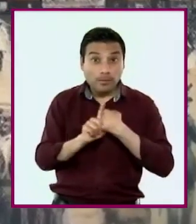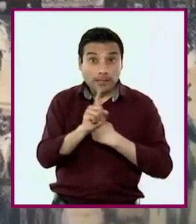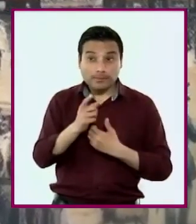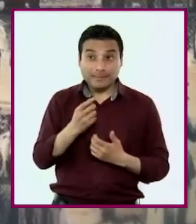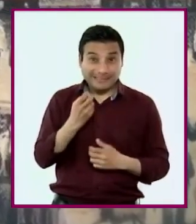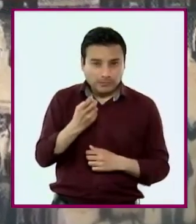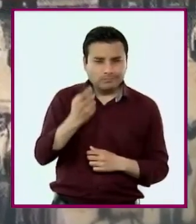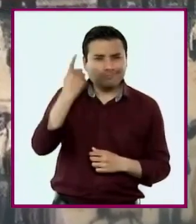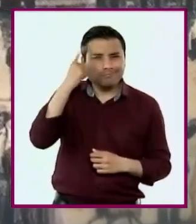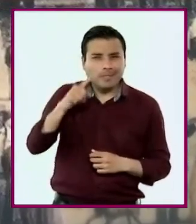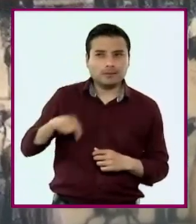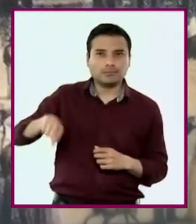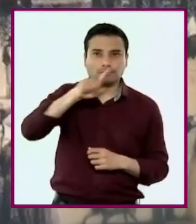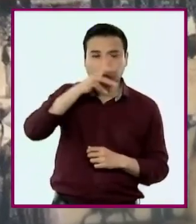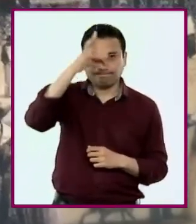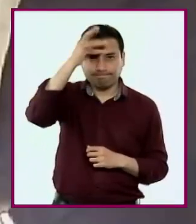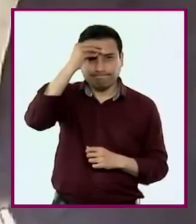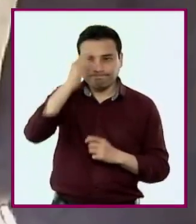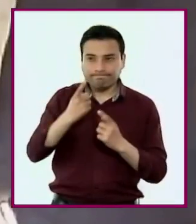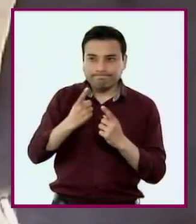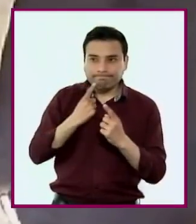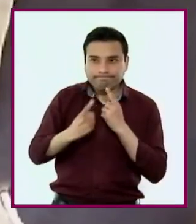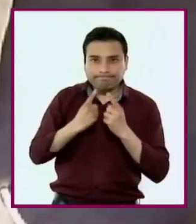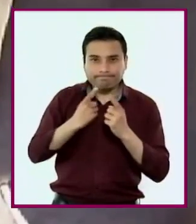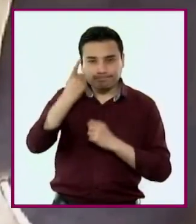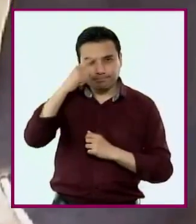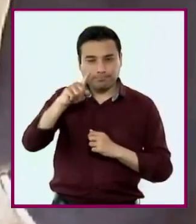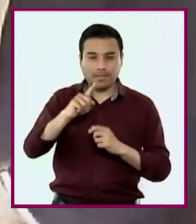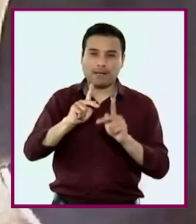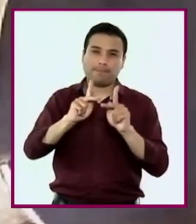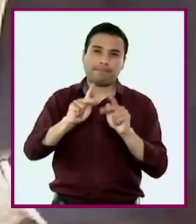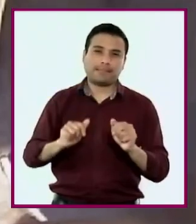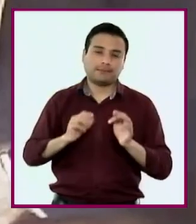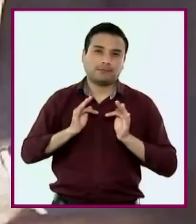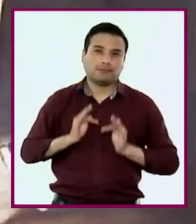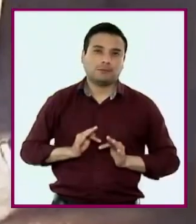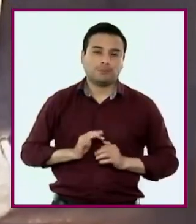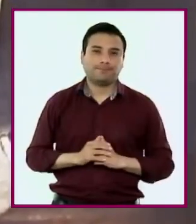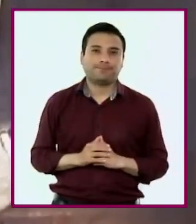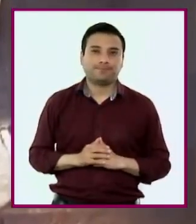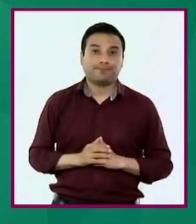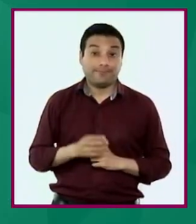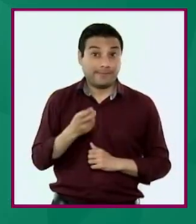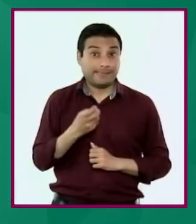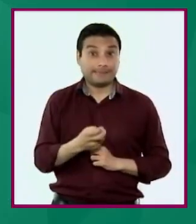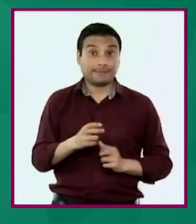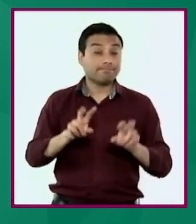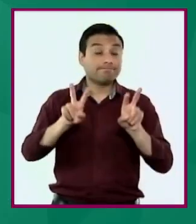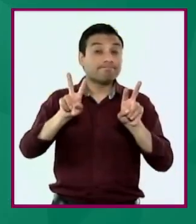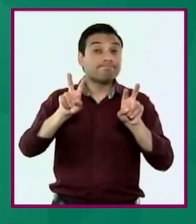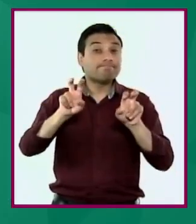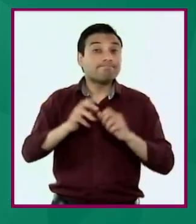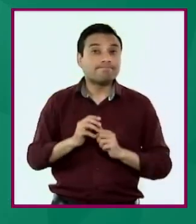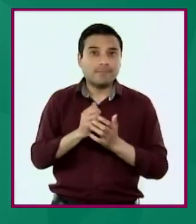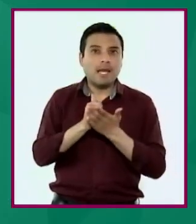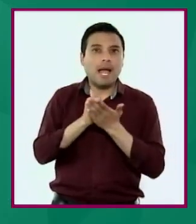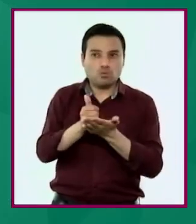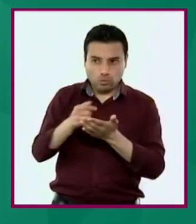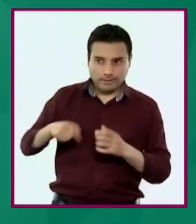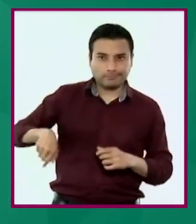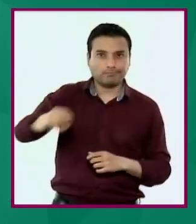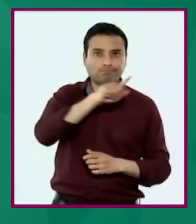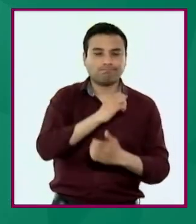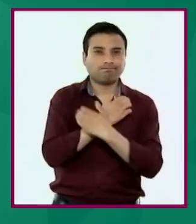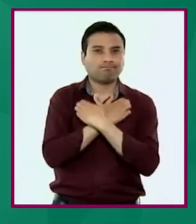del diálogo, la negociación y la mediación en favor de una cultura de paz. Este campo contribuirá a la